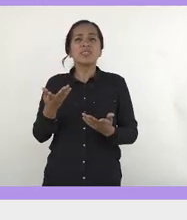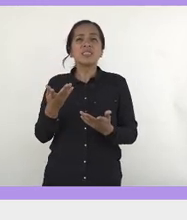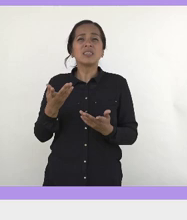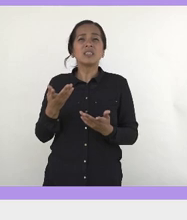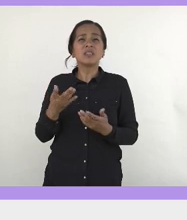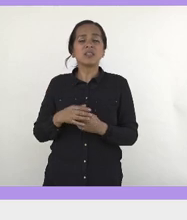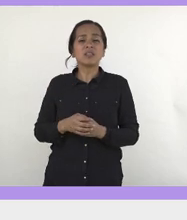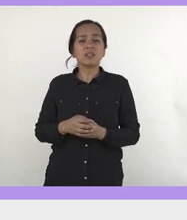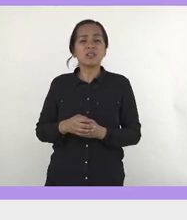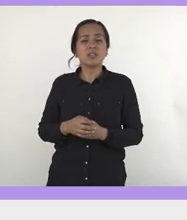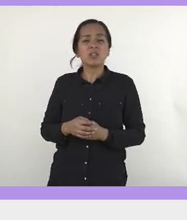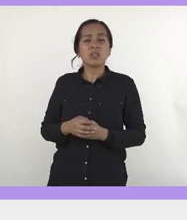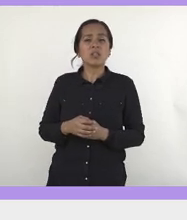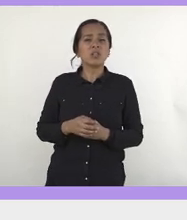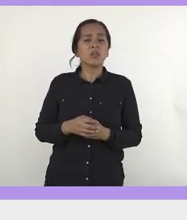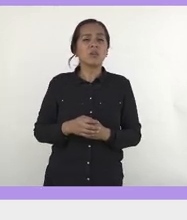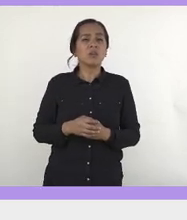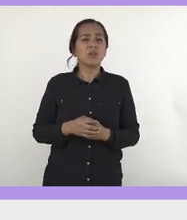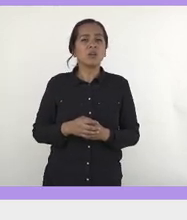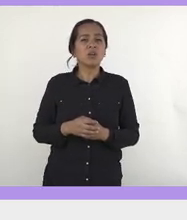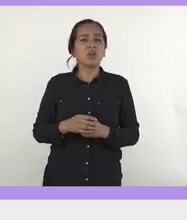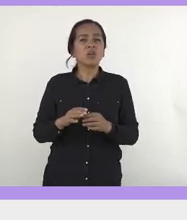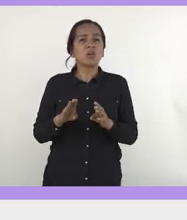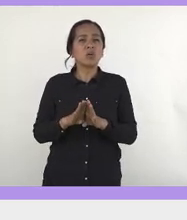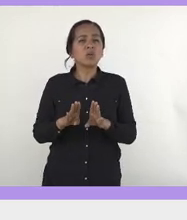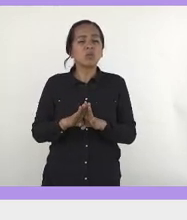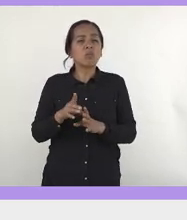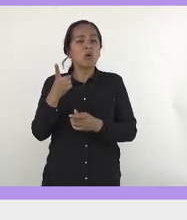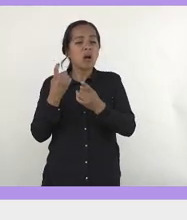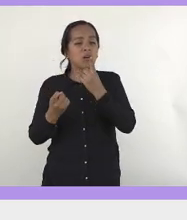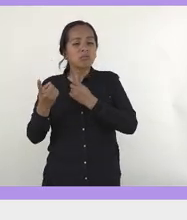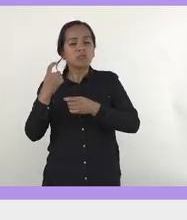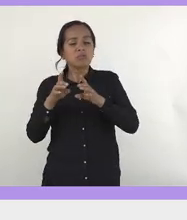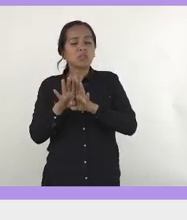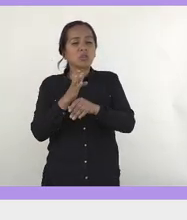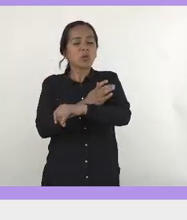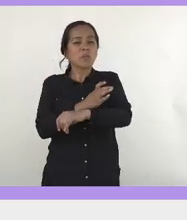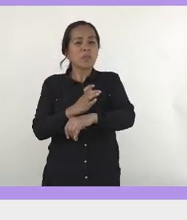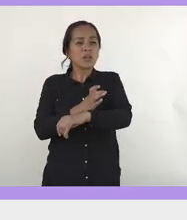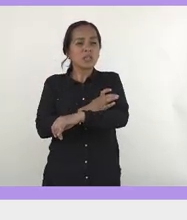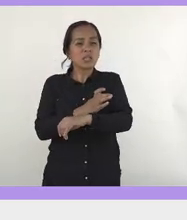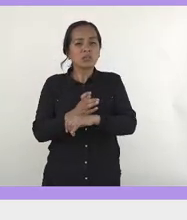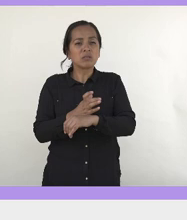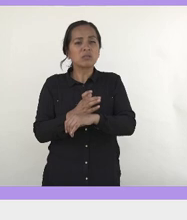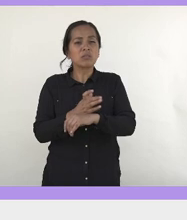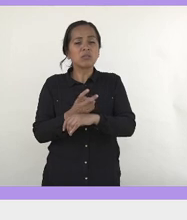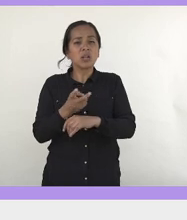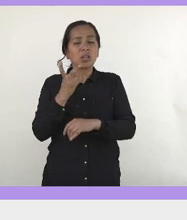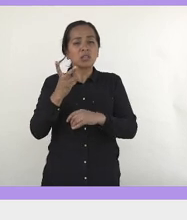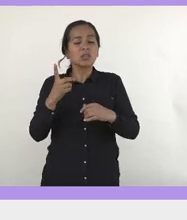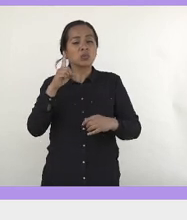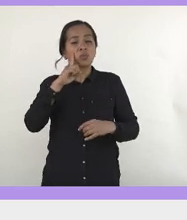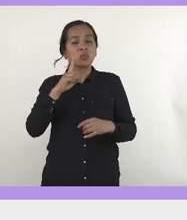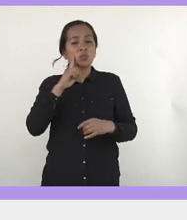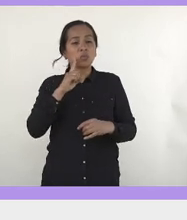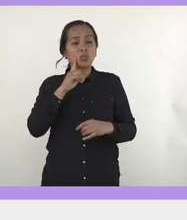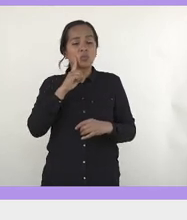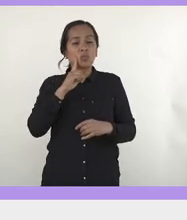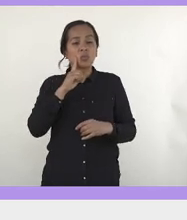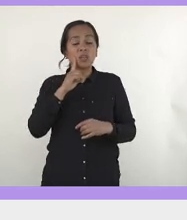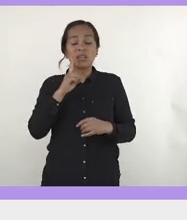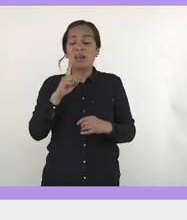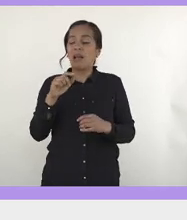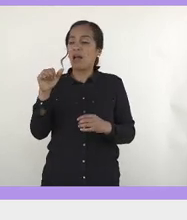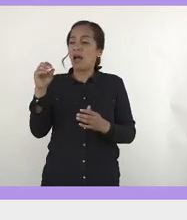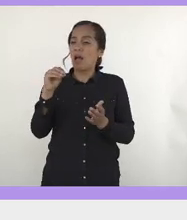al cole como vas tú, o como van tus compañeras, o como van estas chicas. Y todavía hay muchas cosas